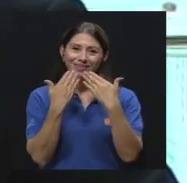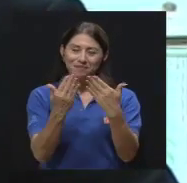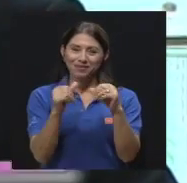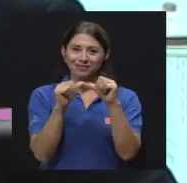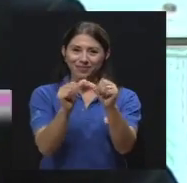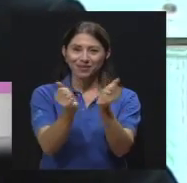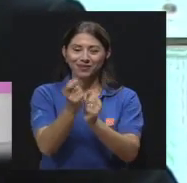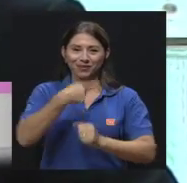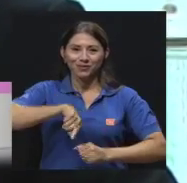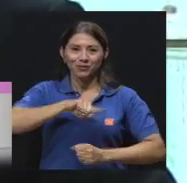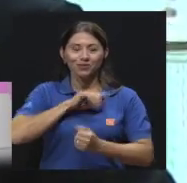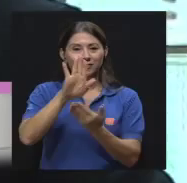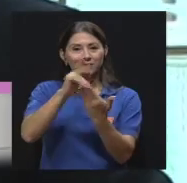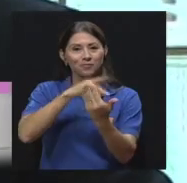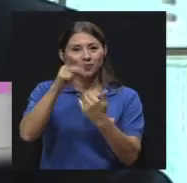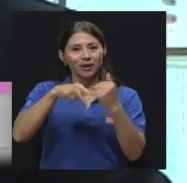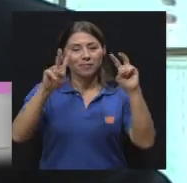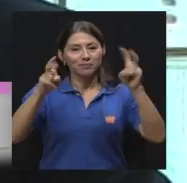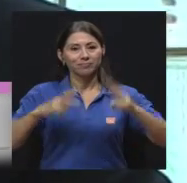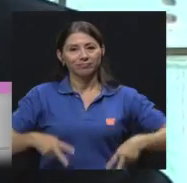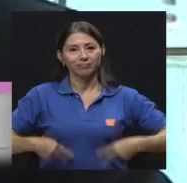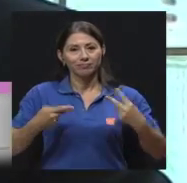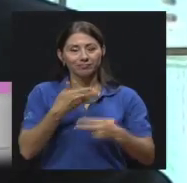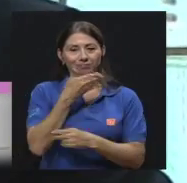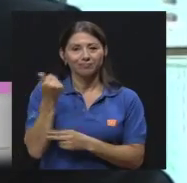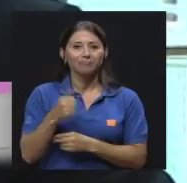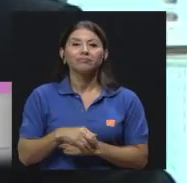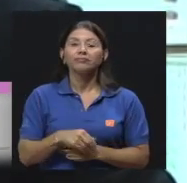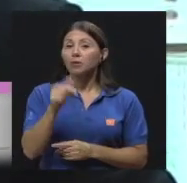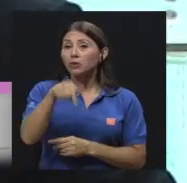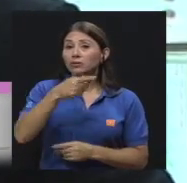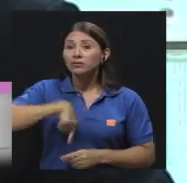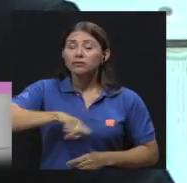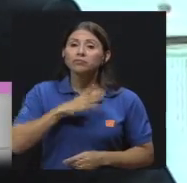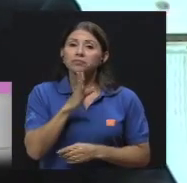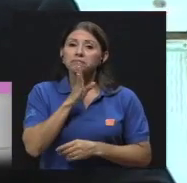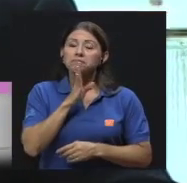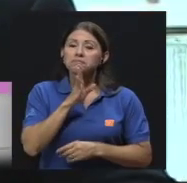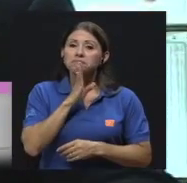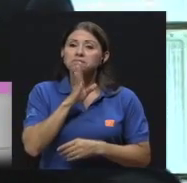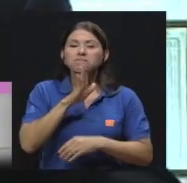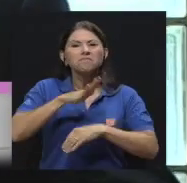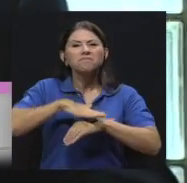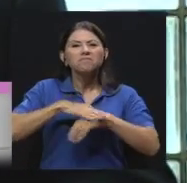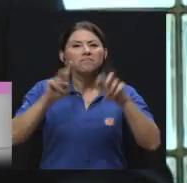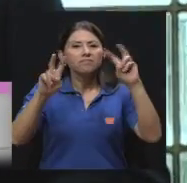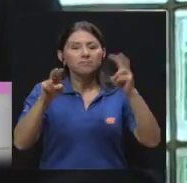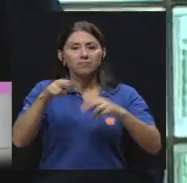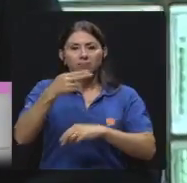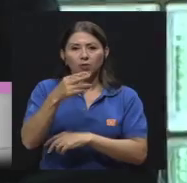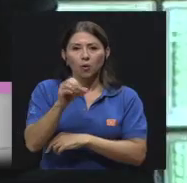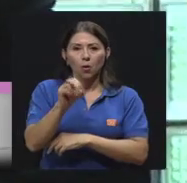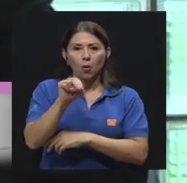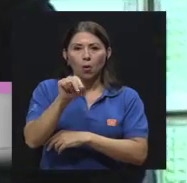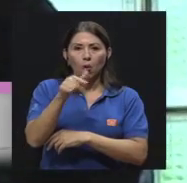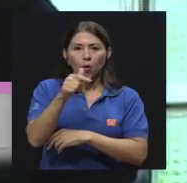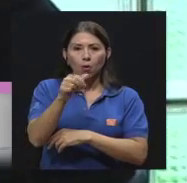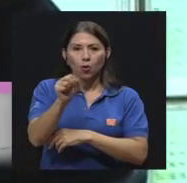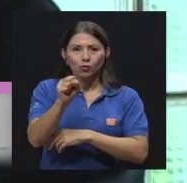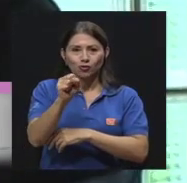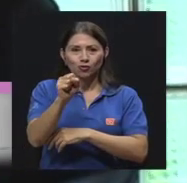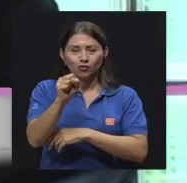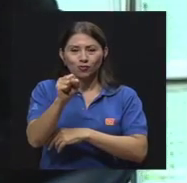Muchísimas gracias por continuar con nosotros en su programa Vivir Mejor. El día de hoy estamos conversando acerca de los hongos en la piel.